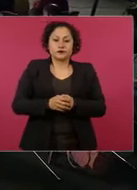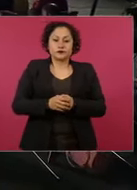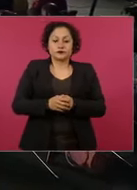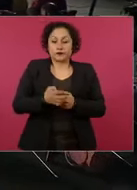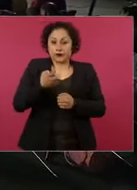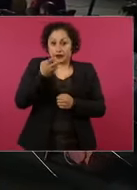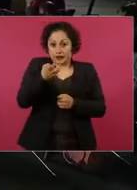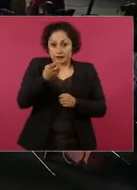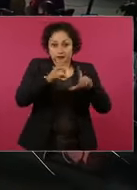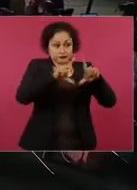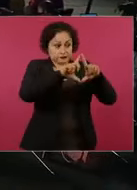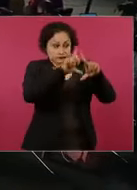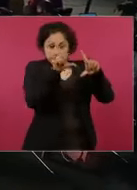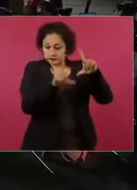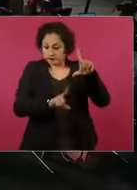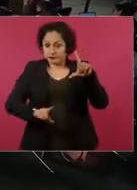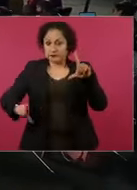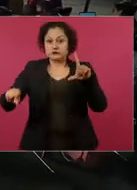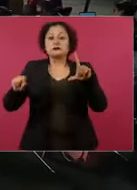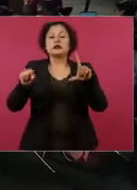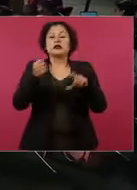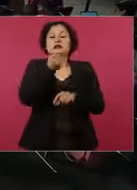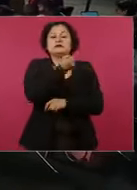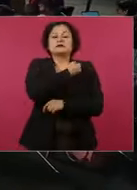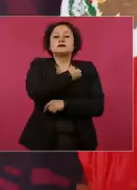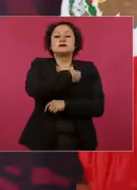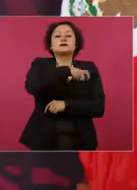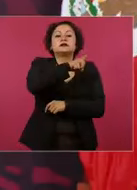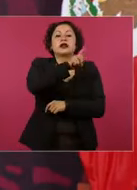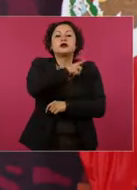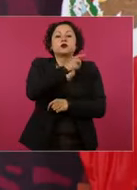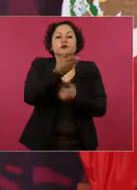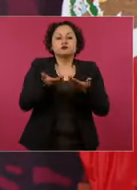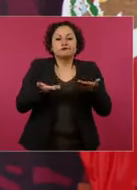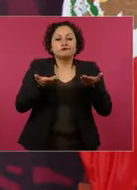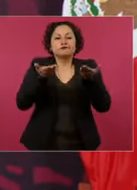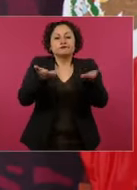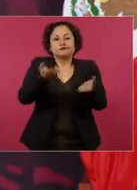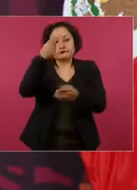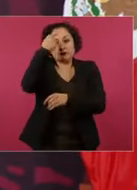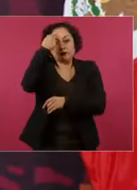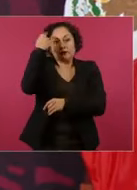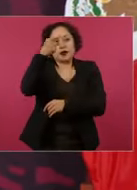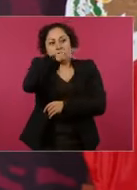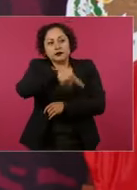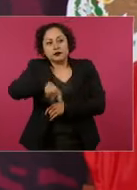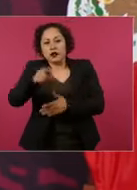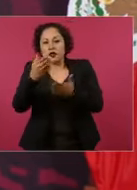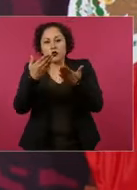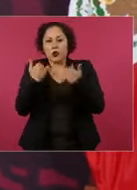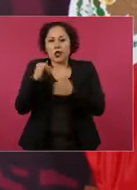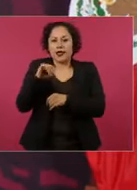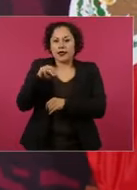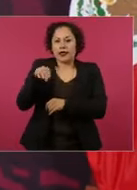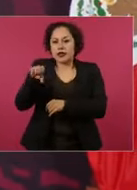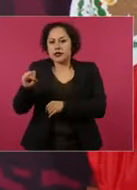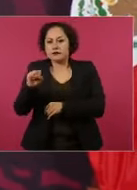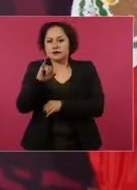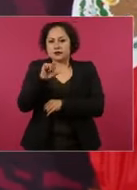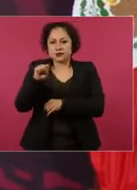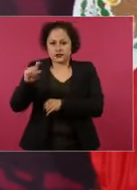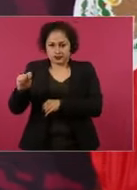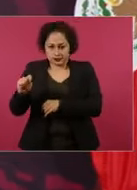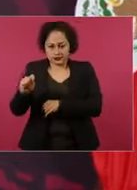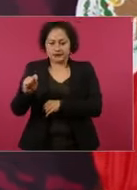los que no tienen seguridad, no se va a suscribir un